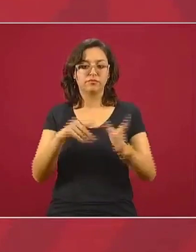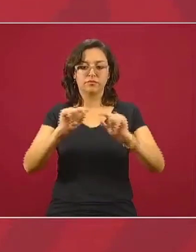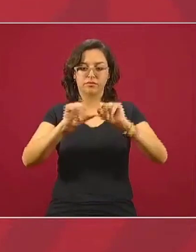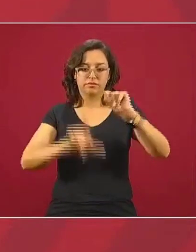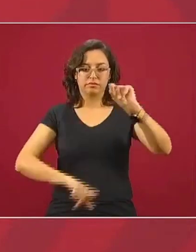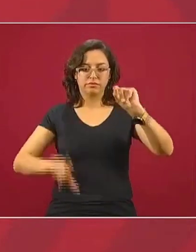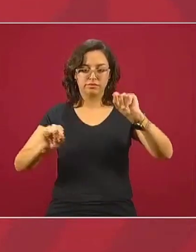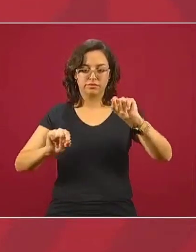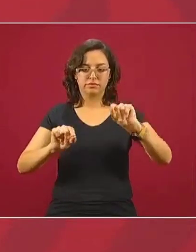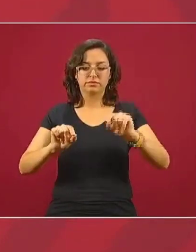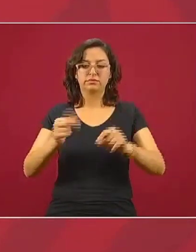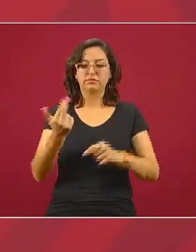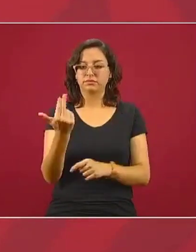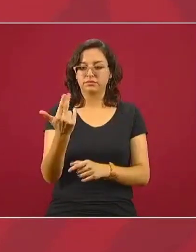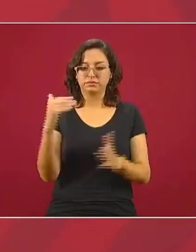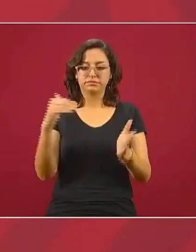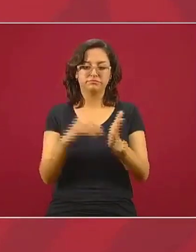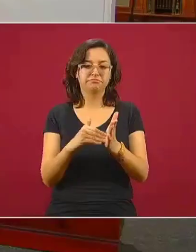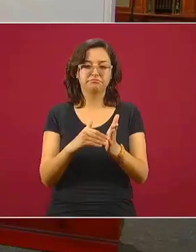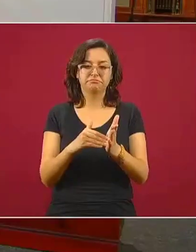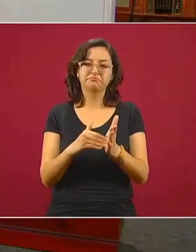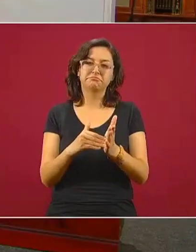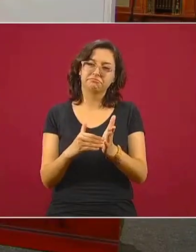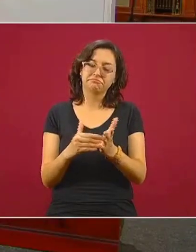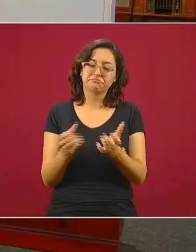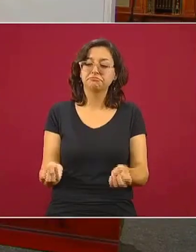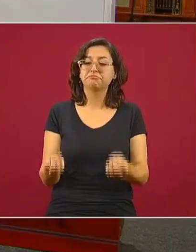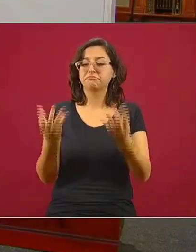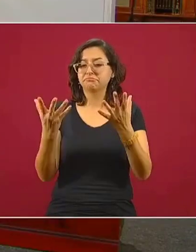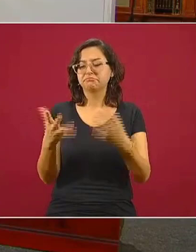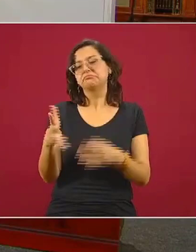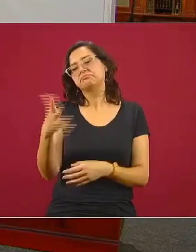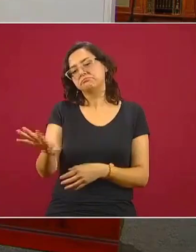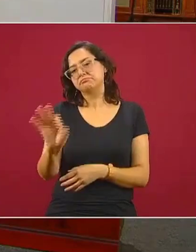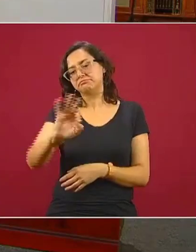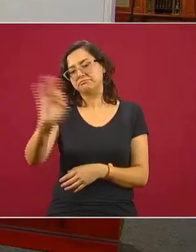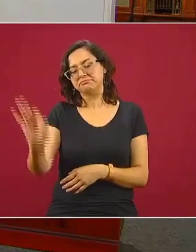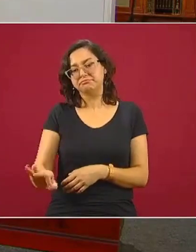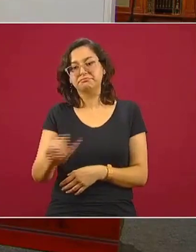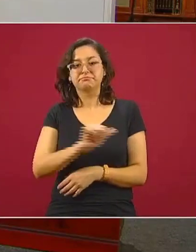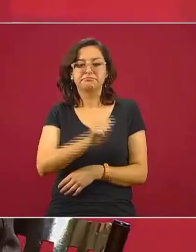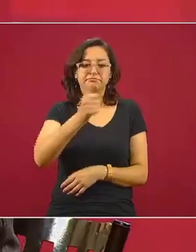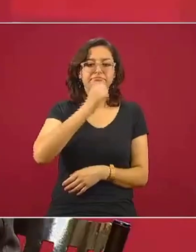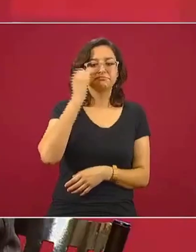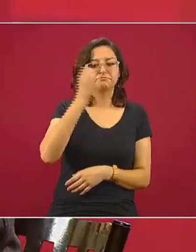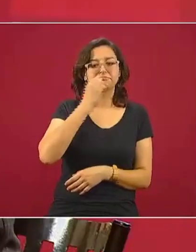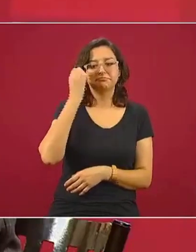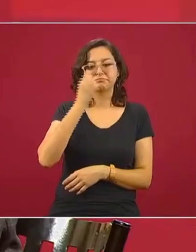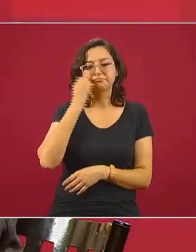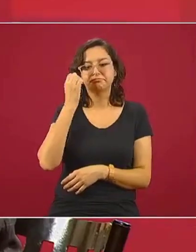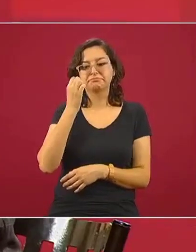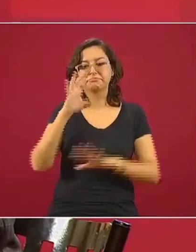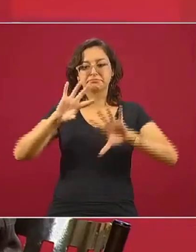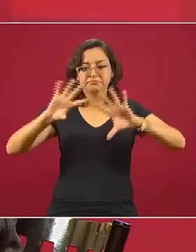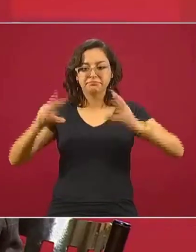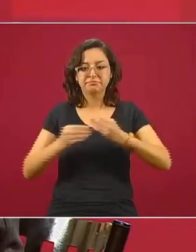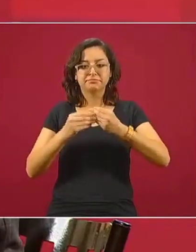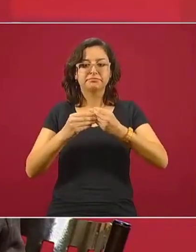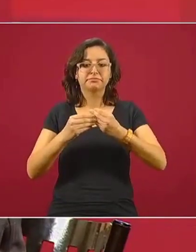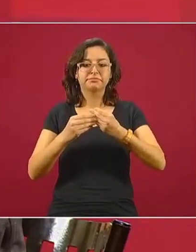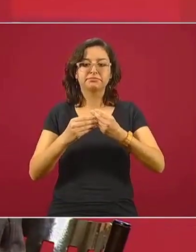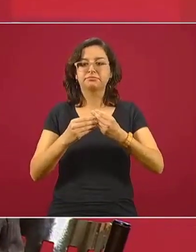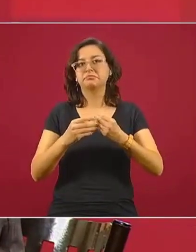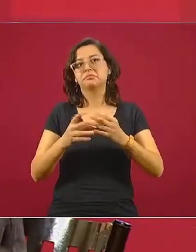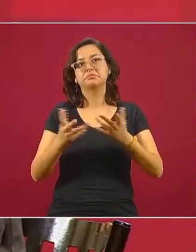país y esto es como el 10 por ciento de las escuelas porque las escuelas del país en educación